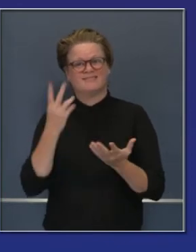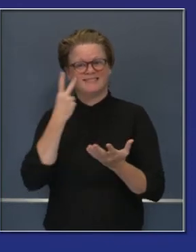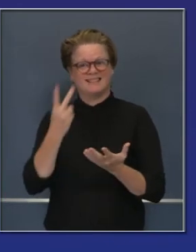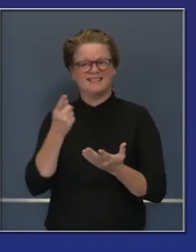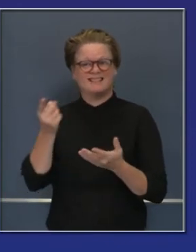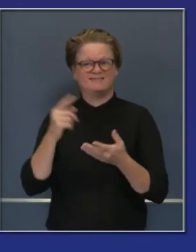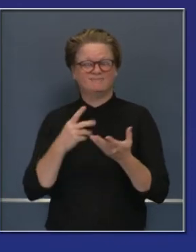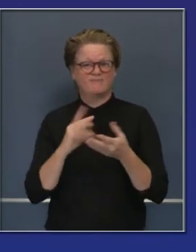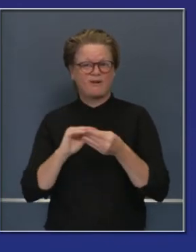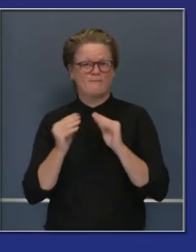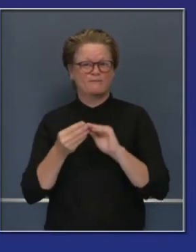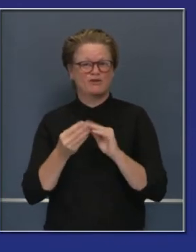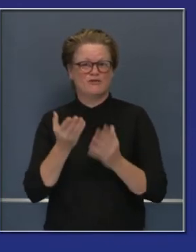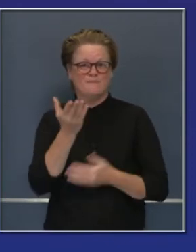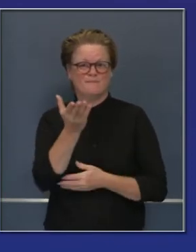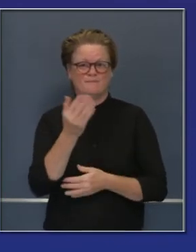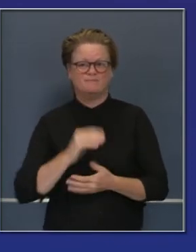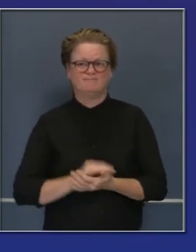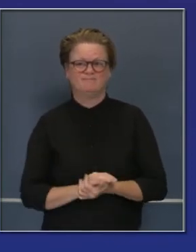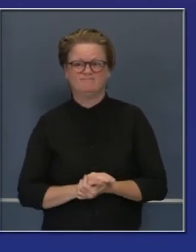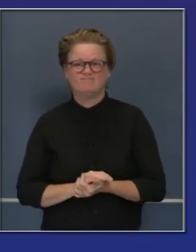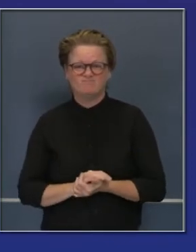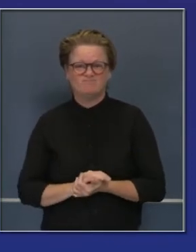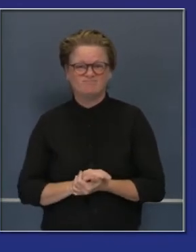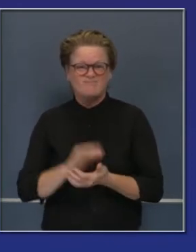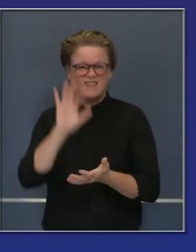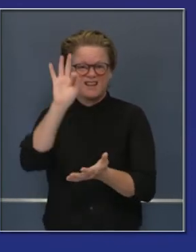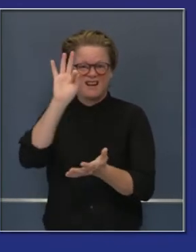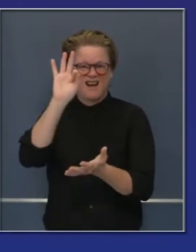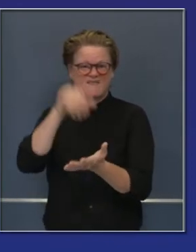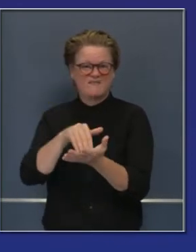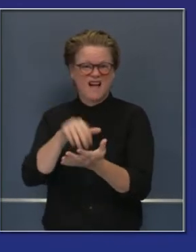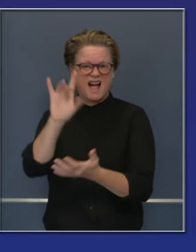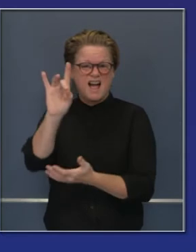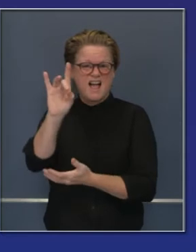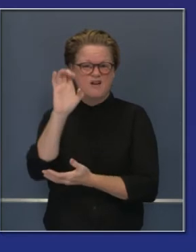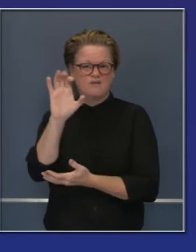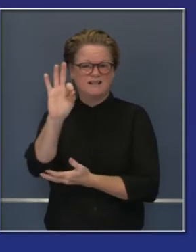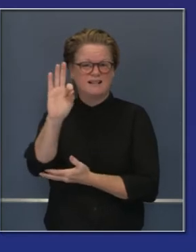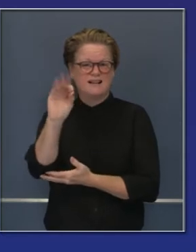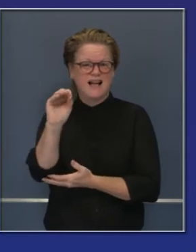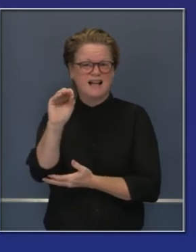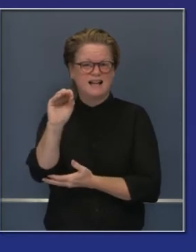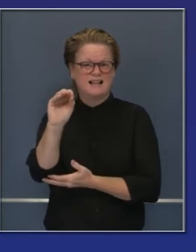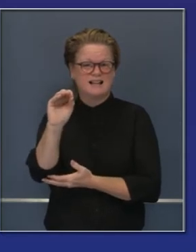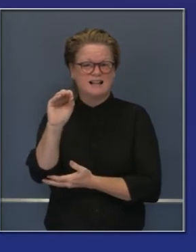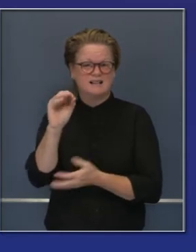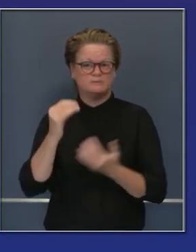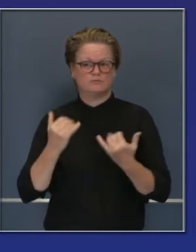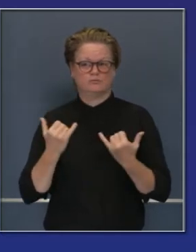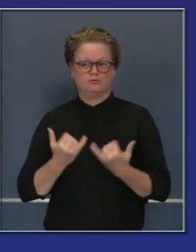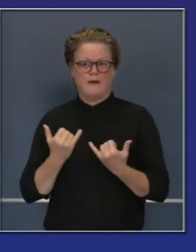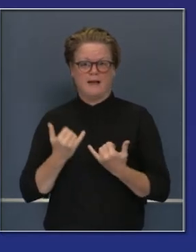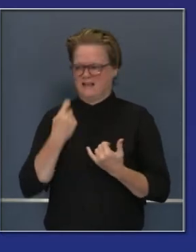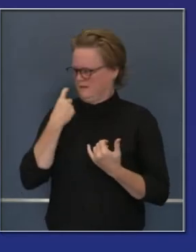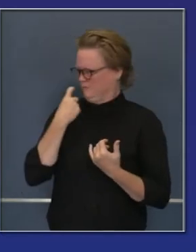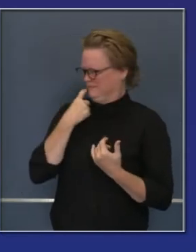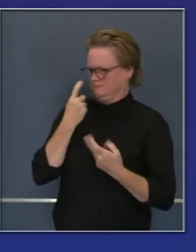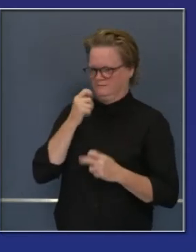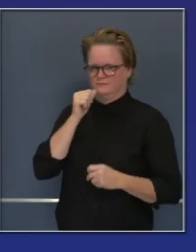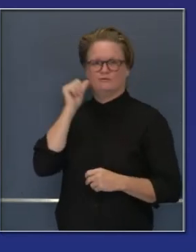aquí de las cifras, han aumentado considerablemente las cifras. 9,890 es el número que reportamos hoy, 15 de noviembre,